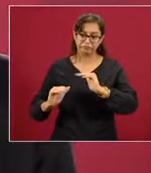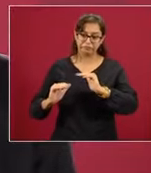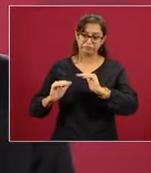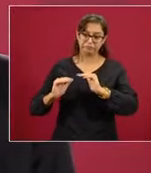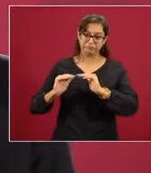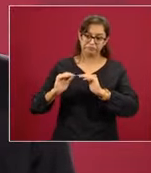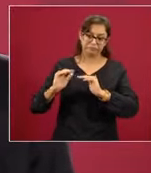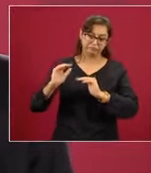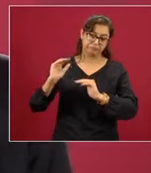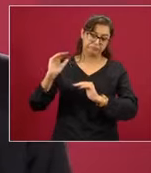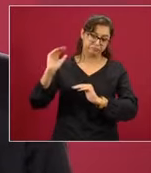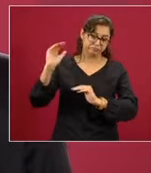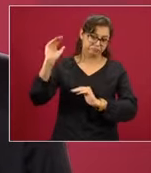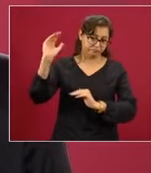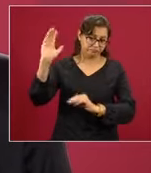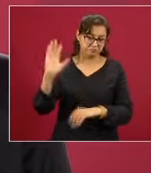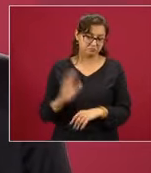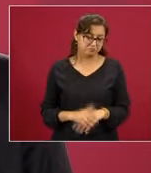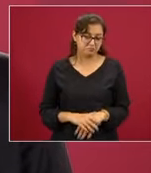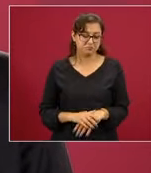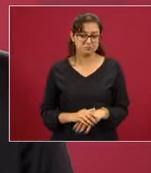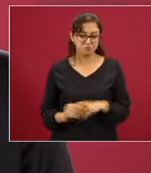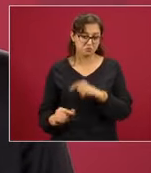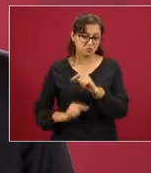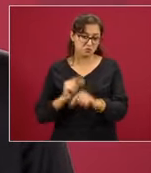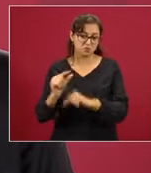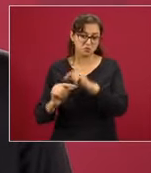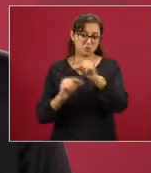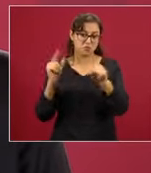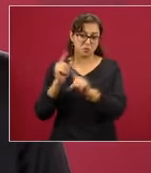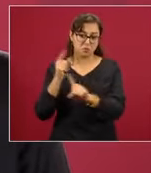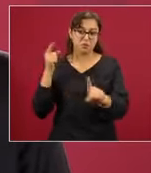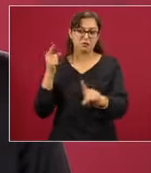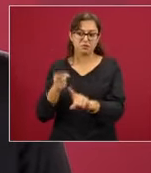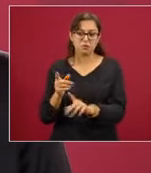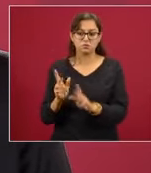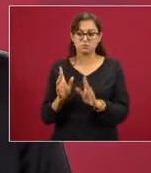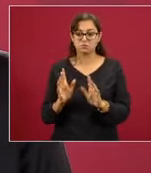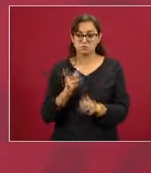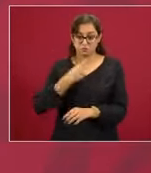productividad con el propósito de que no nos cueste.